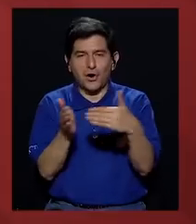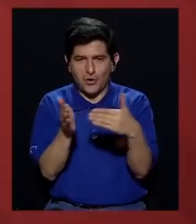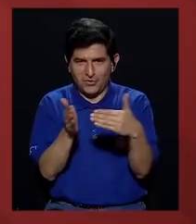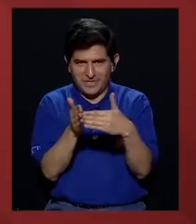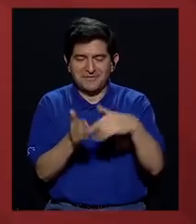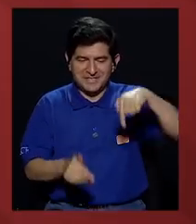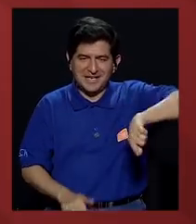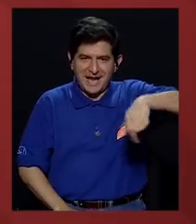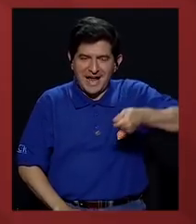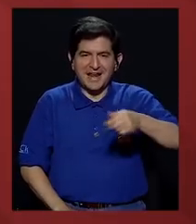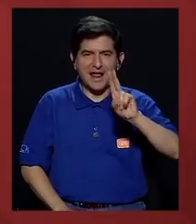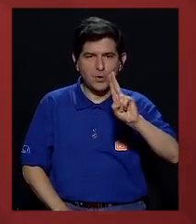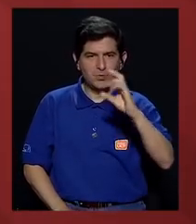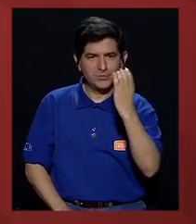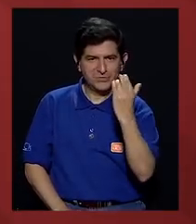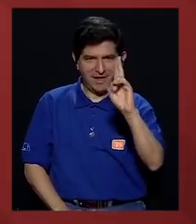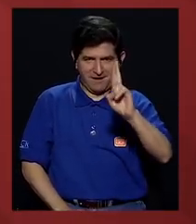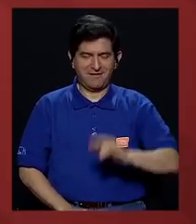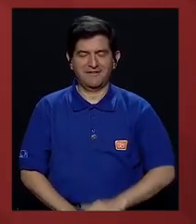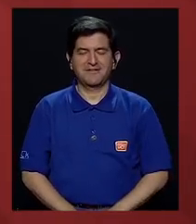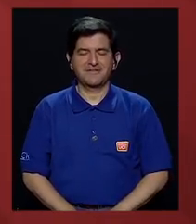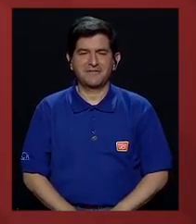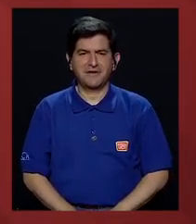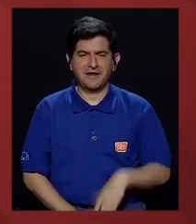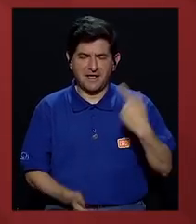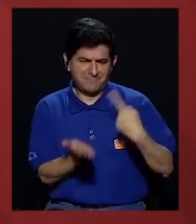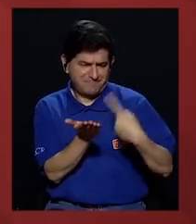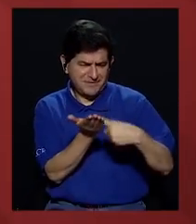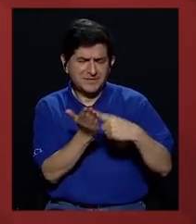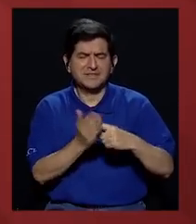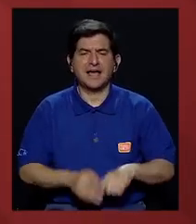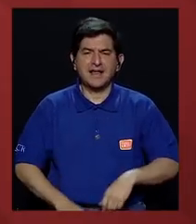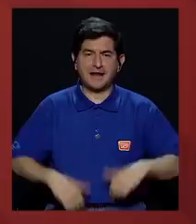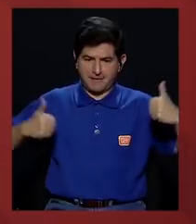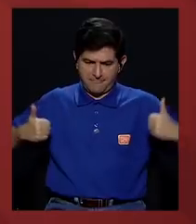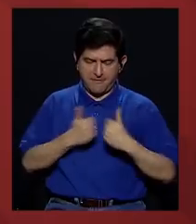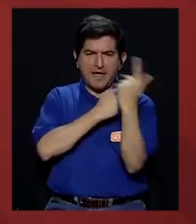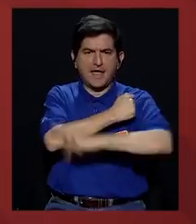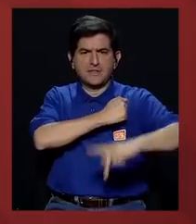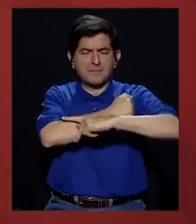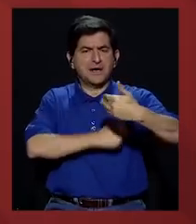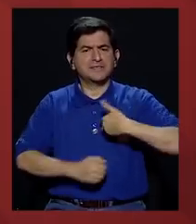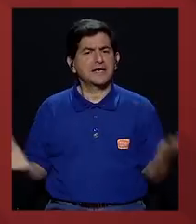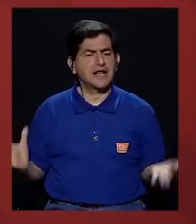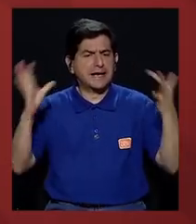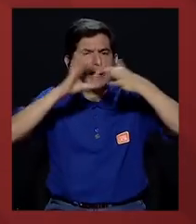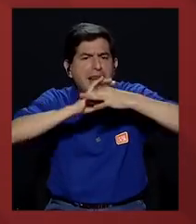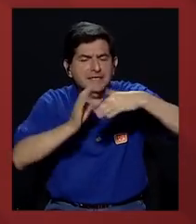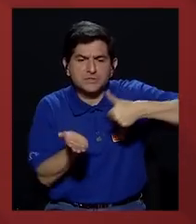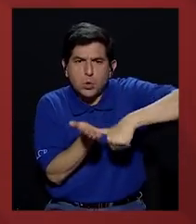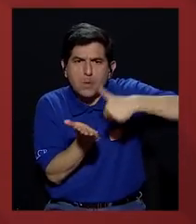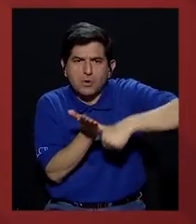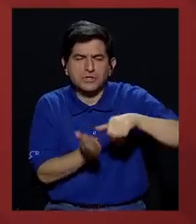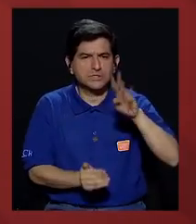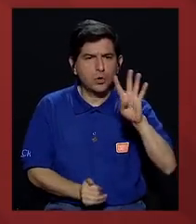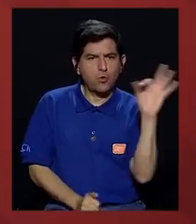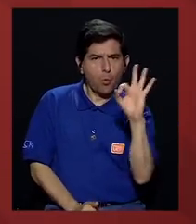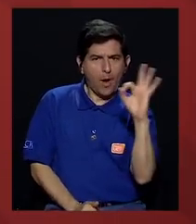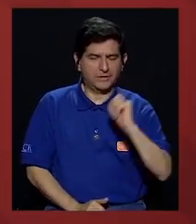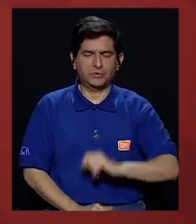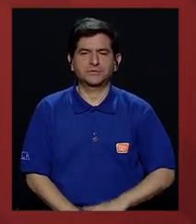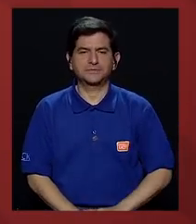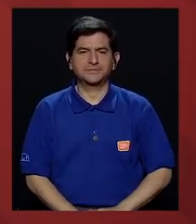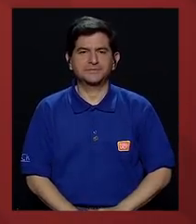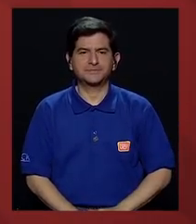Volvemos, estamos desde el Canal Universidad de Costa Rica, poniendo en la mesa los desafíos país que tenemos a propósito de la elección este 4 de